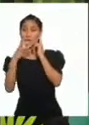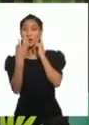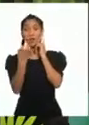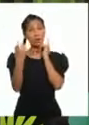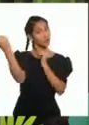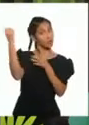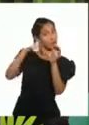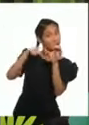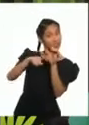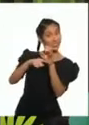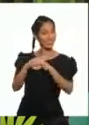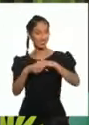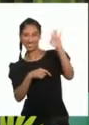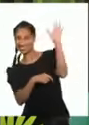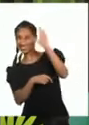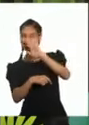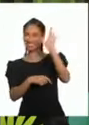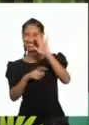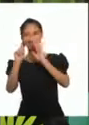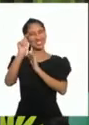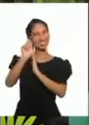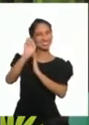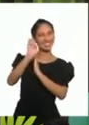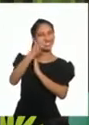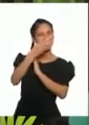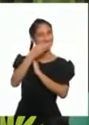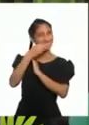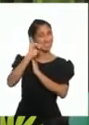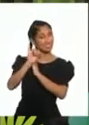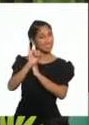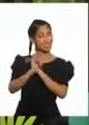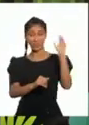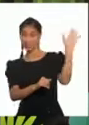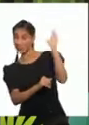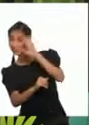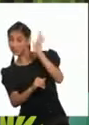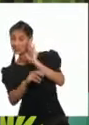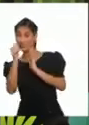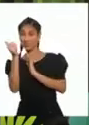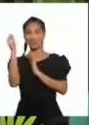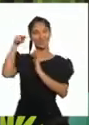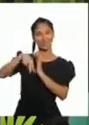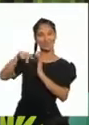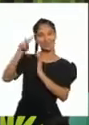Techi! ¡Hola, Andrés! ¡Hola!